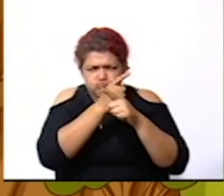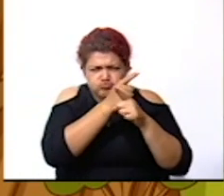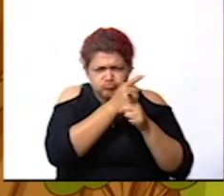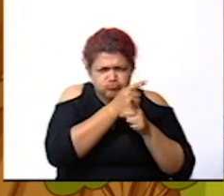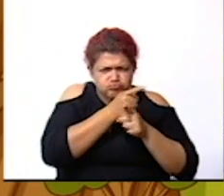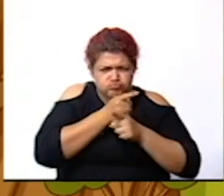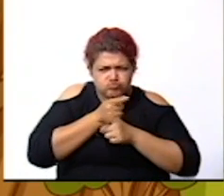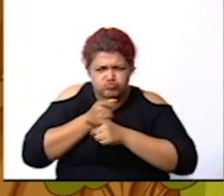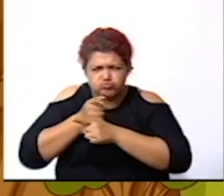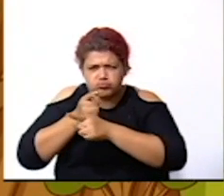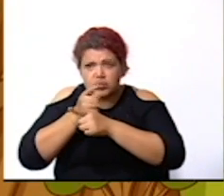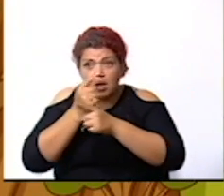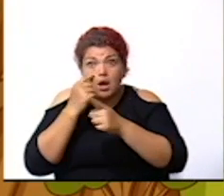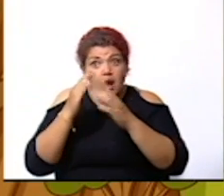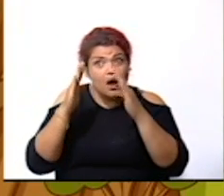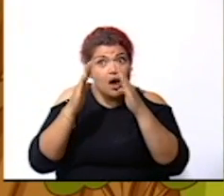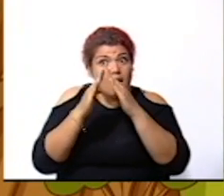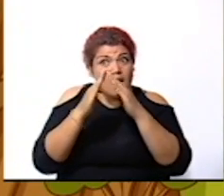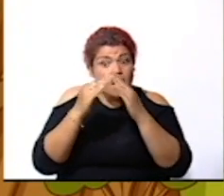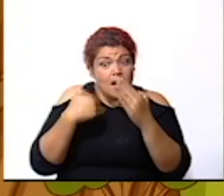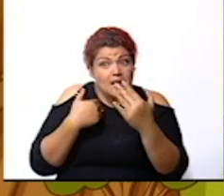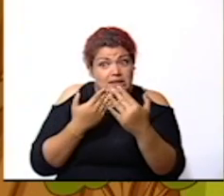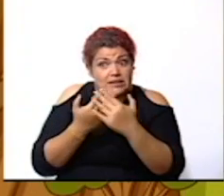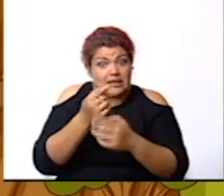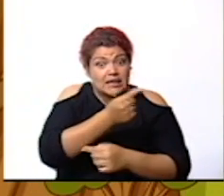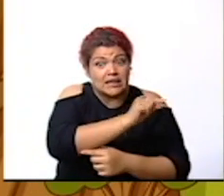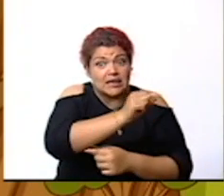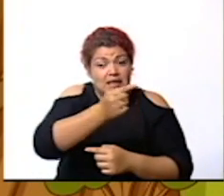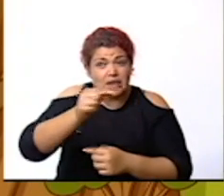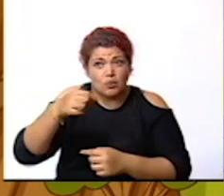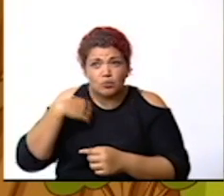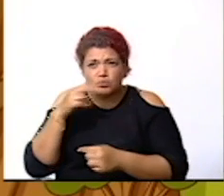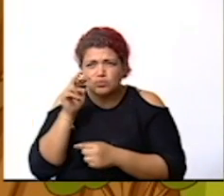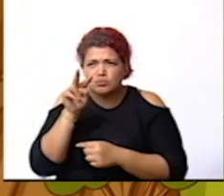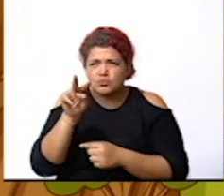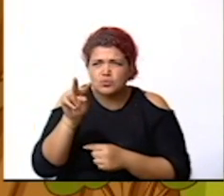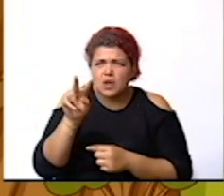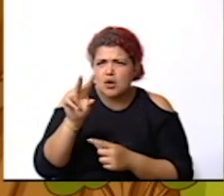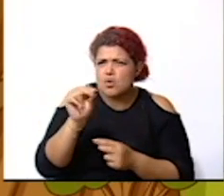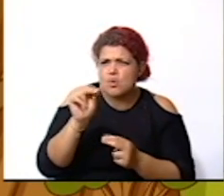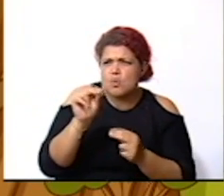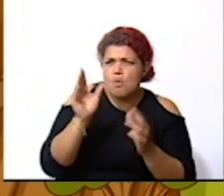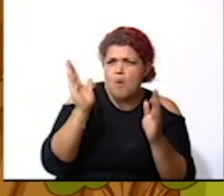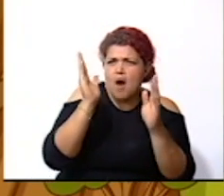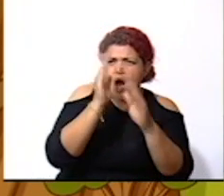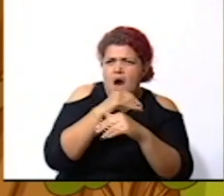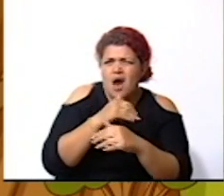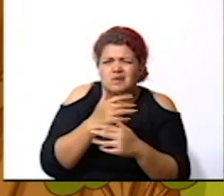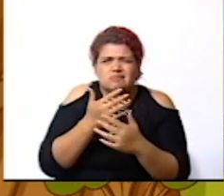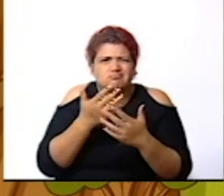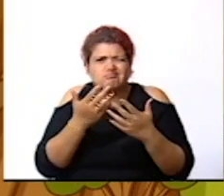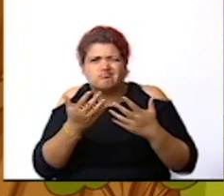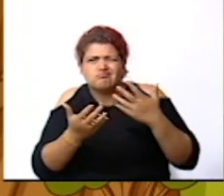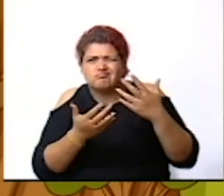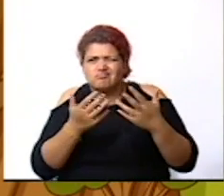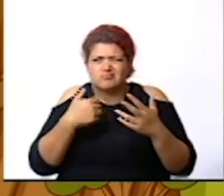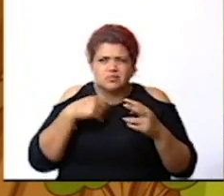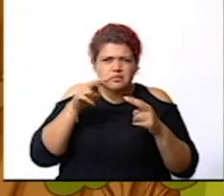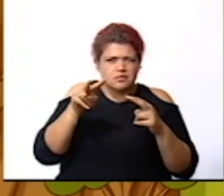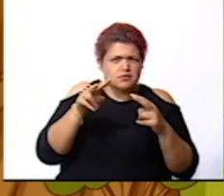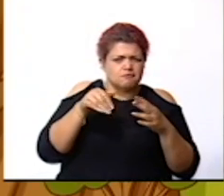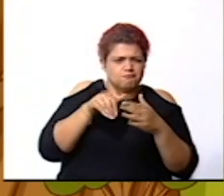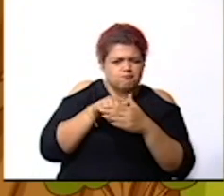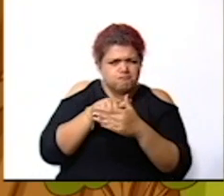observar que si vivimos cerca de un río observar de que no existan algún tipo de objeto que esté